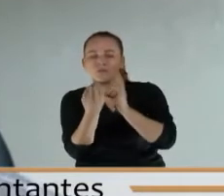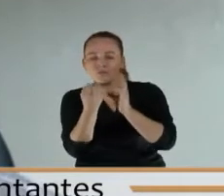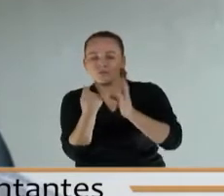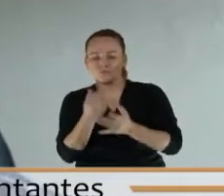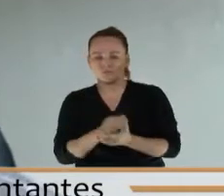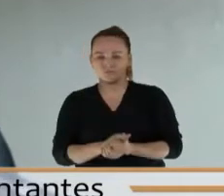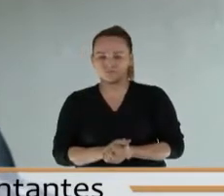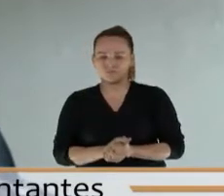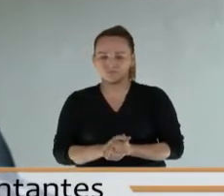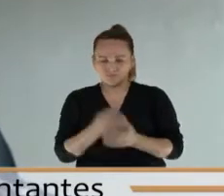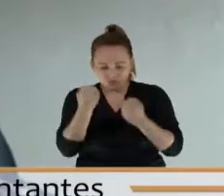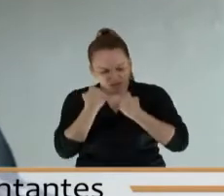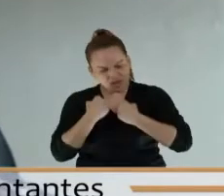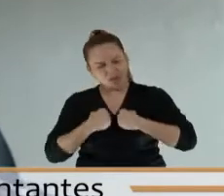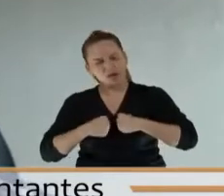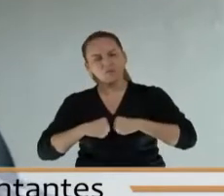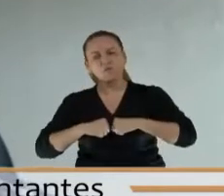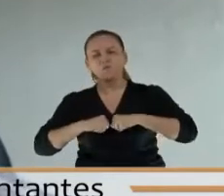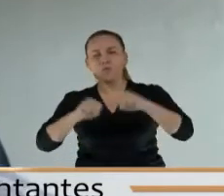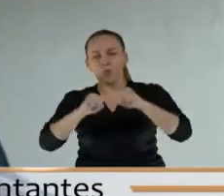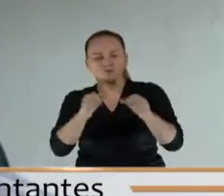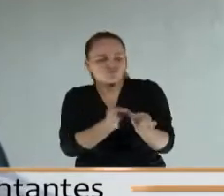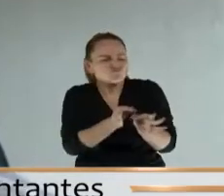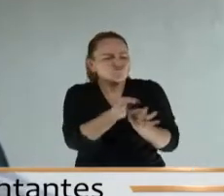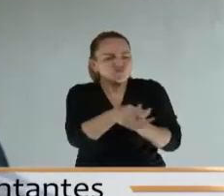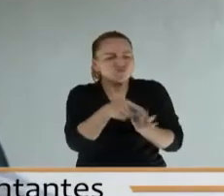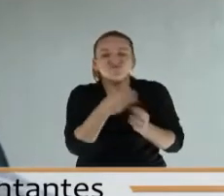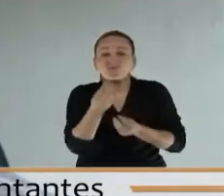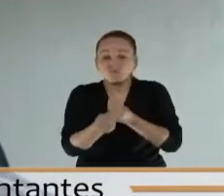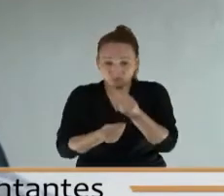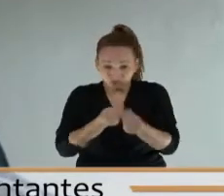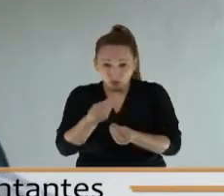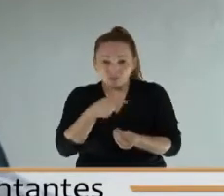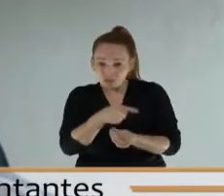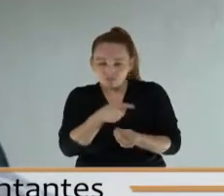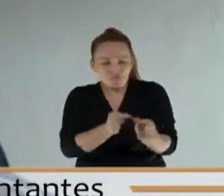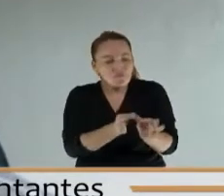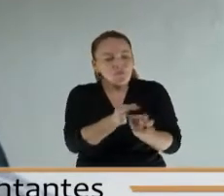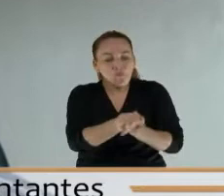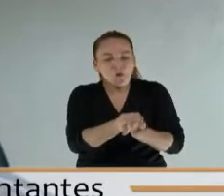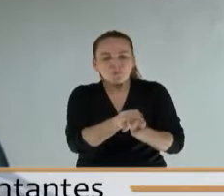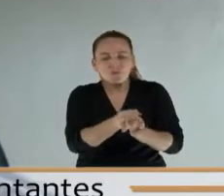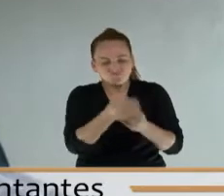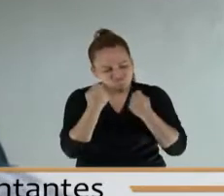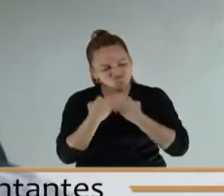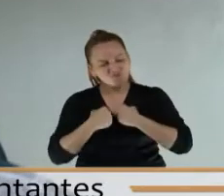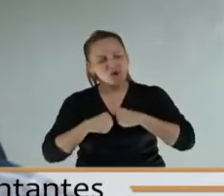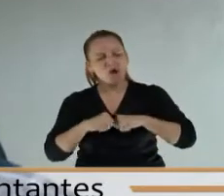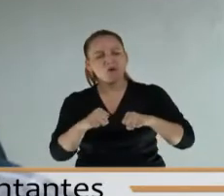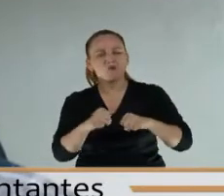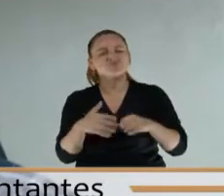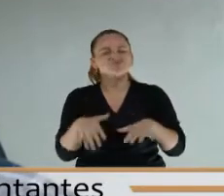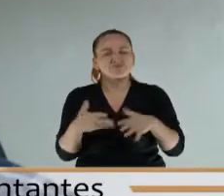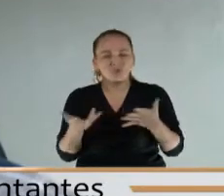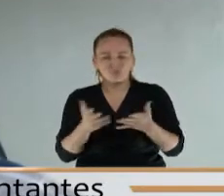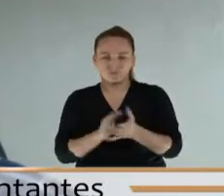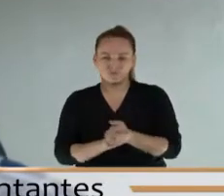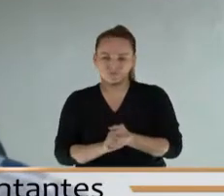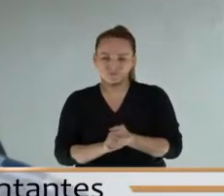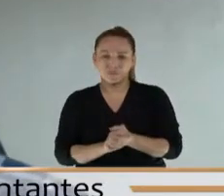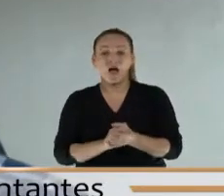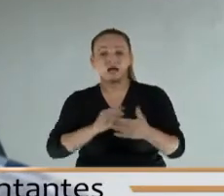¿cuál es el esfuerzo que va a hacer un municipio? ¿Cuál va a ser el esfuerzo que va a hacer un municipio de